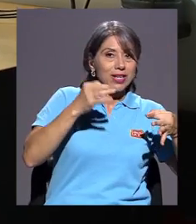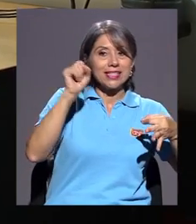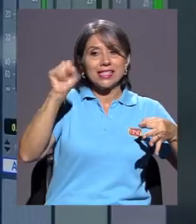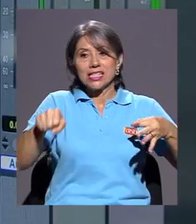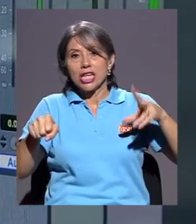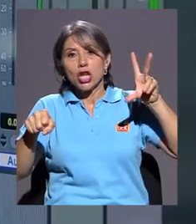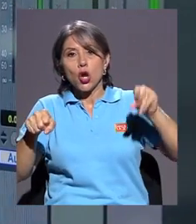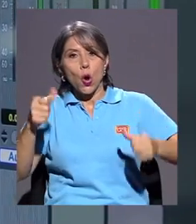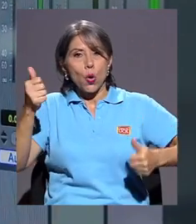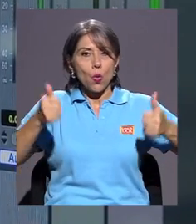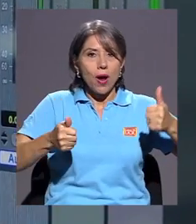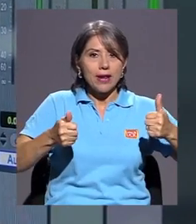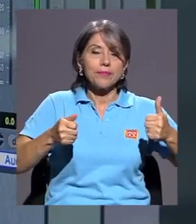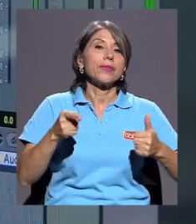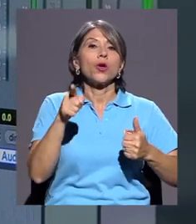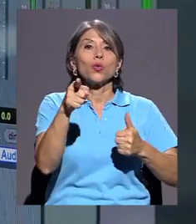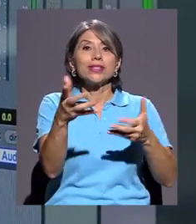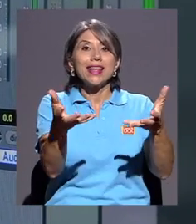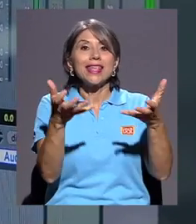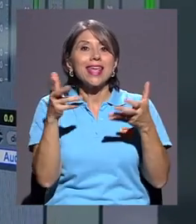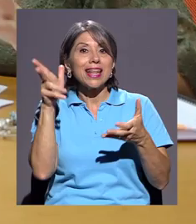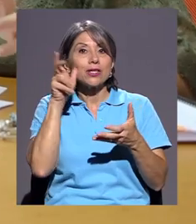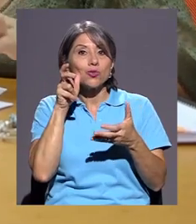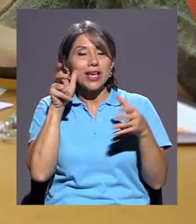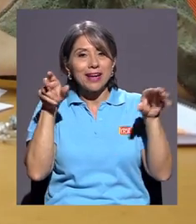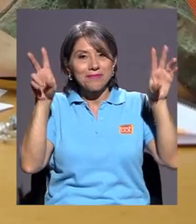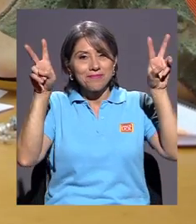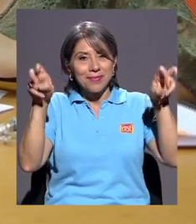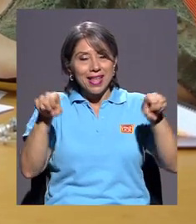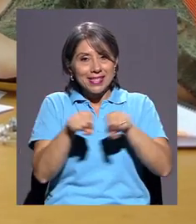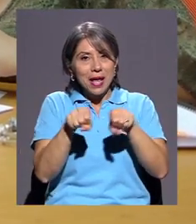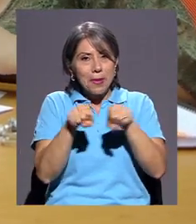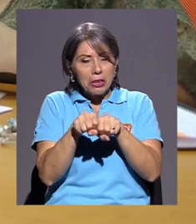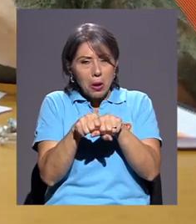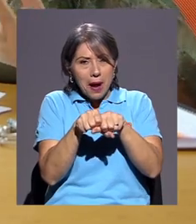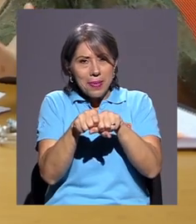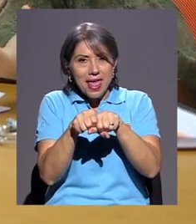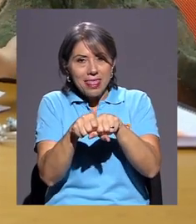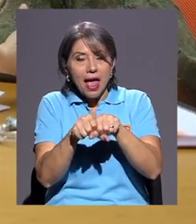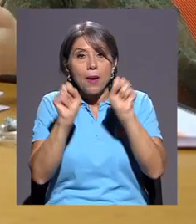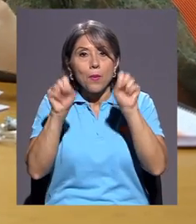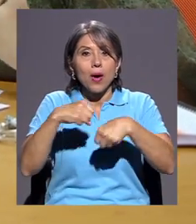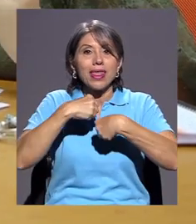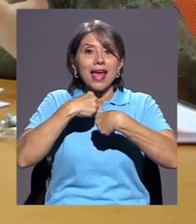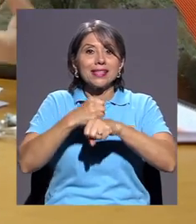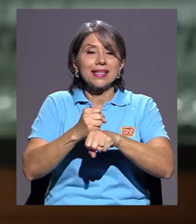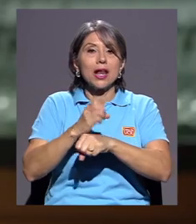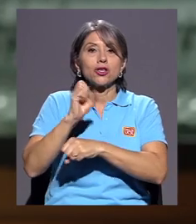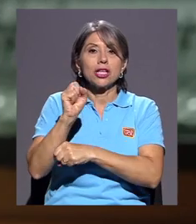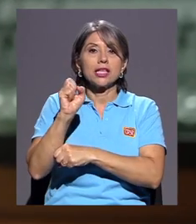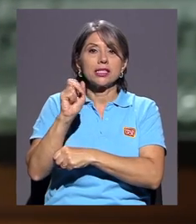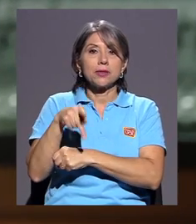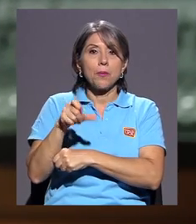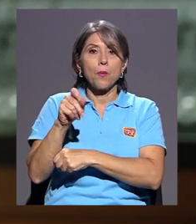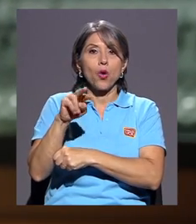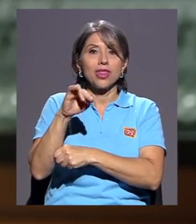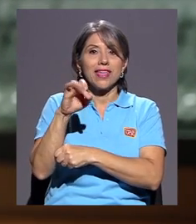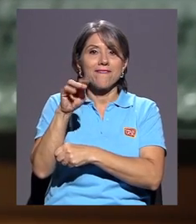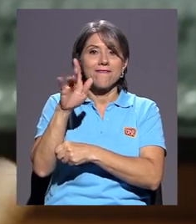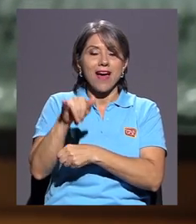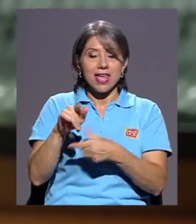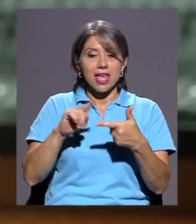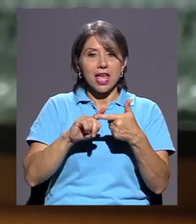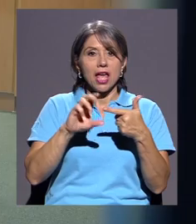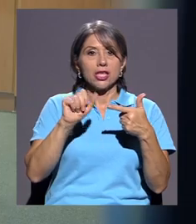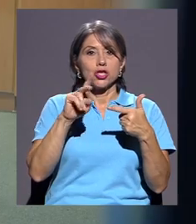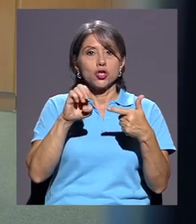Si usted desea escuchar El Zapato Aprieta puede hacerlo en las plataformas de Spotify, SoundCloud o